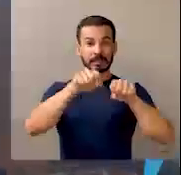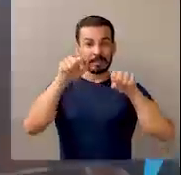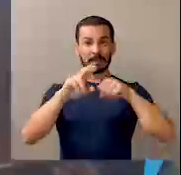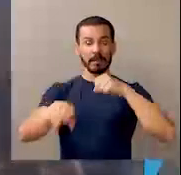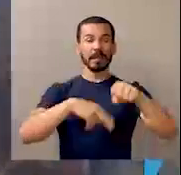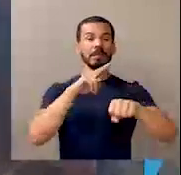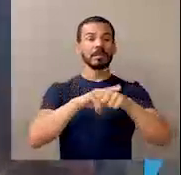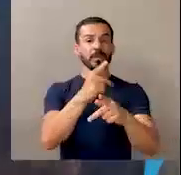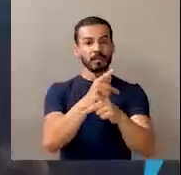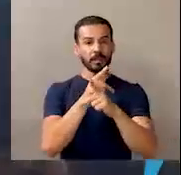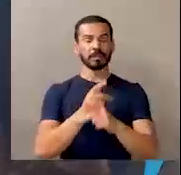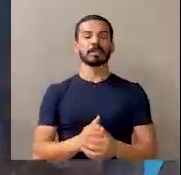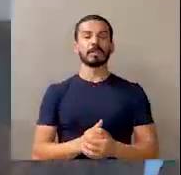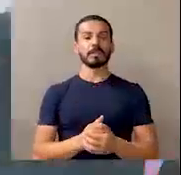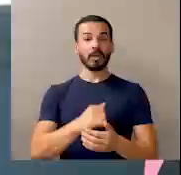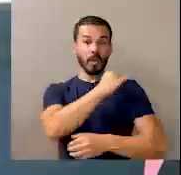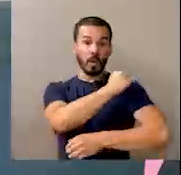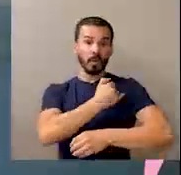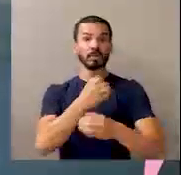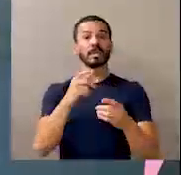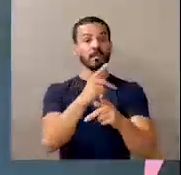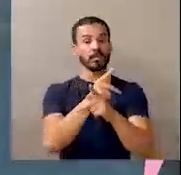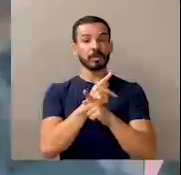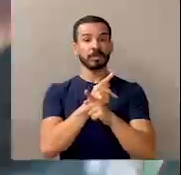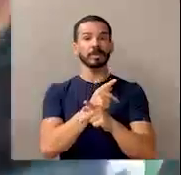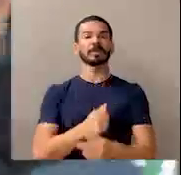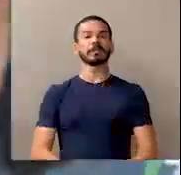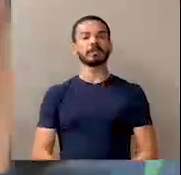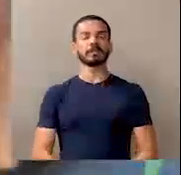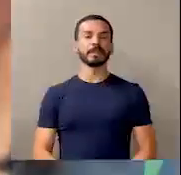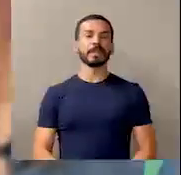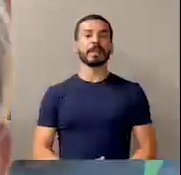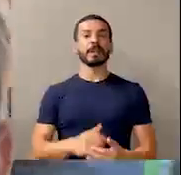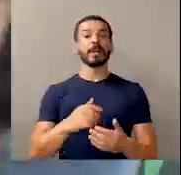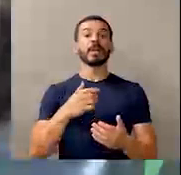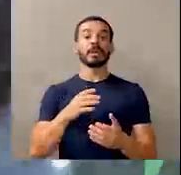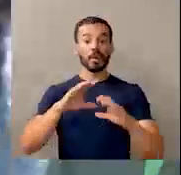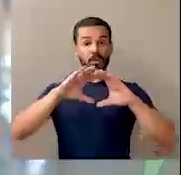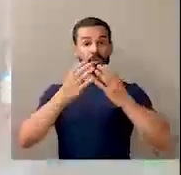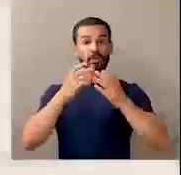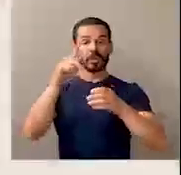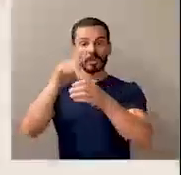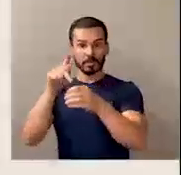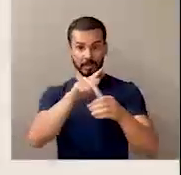del Sistema Nacional de Protección, las Juntas de Protección y los Consejos Participativos.